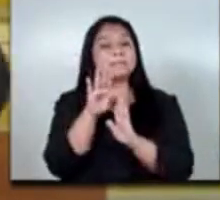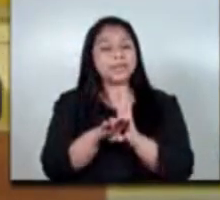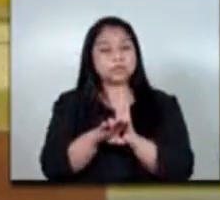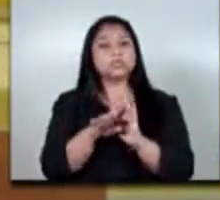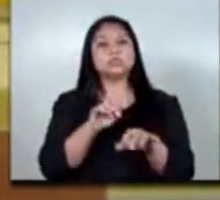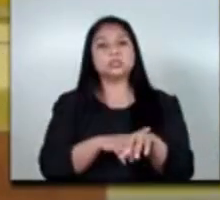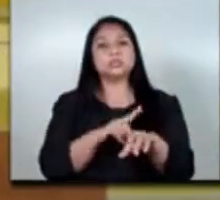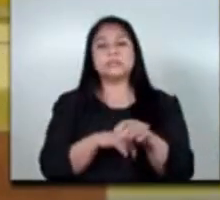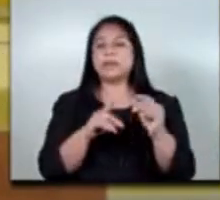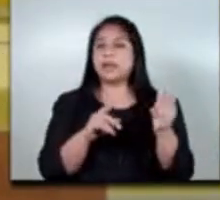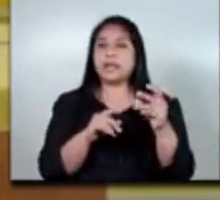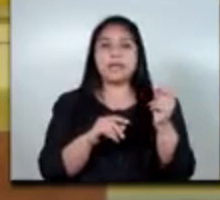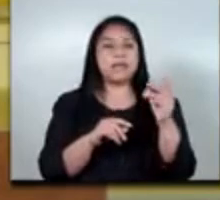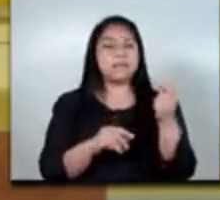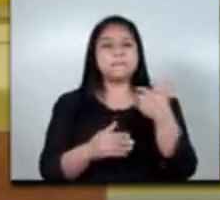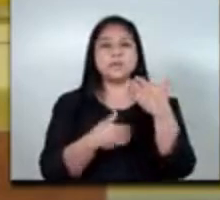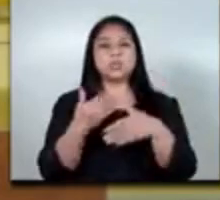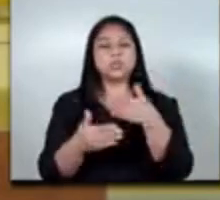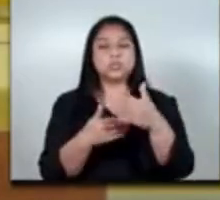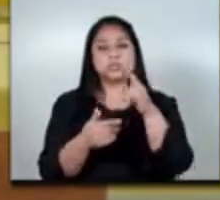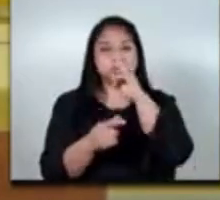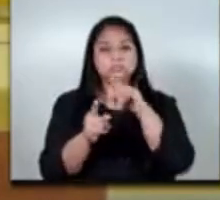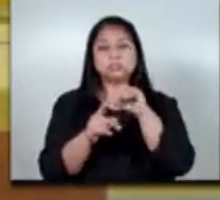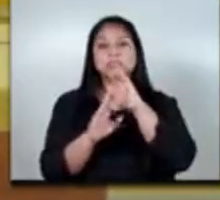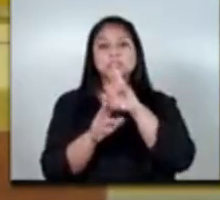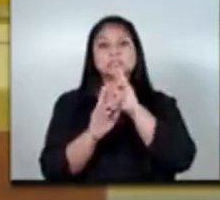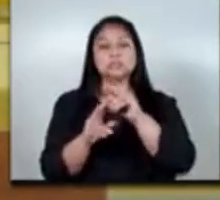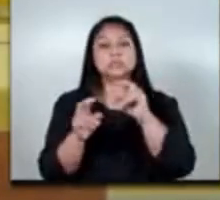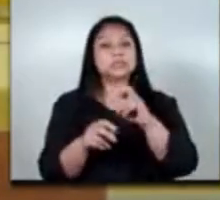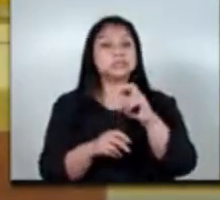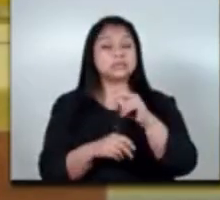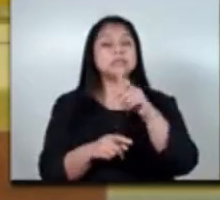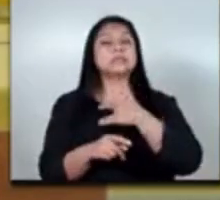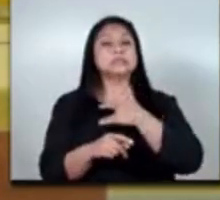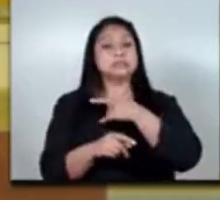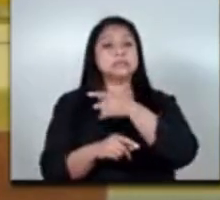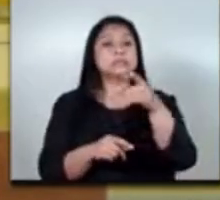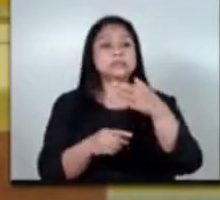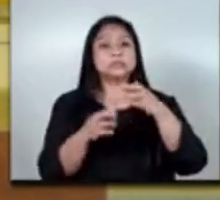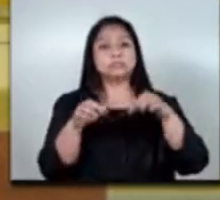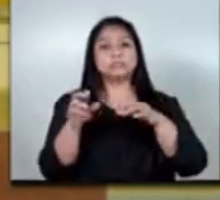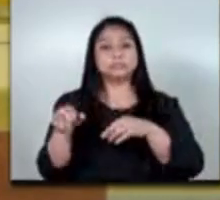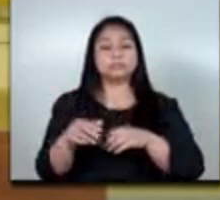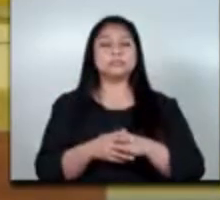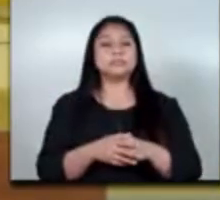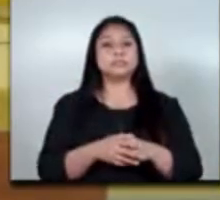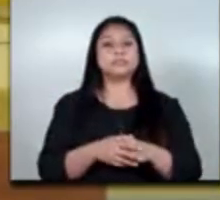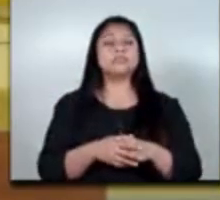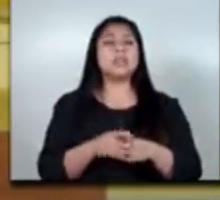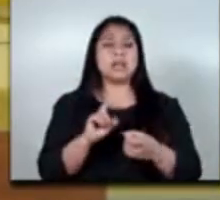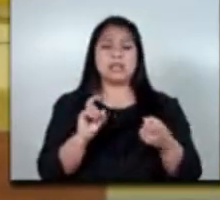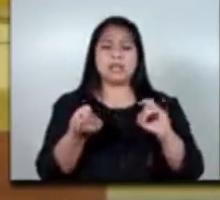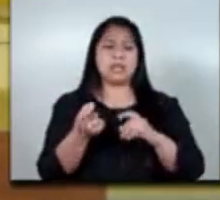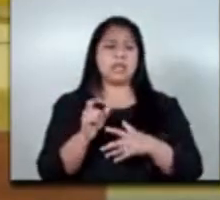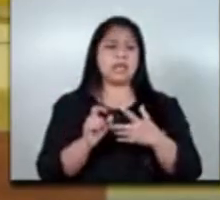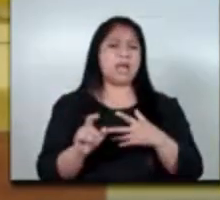sea mucho más ágil el proceso y se responda a las necesidades sentidas de la población las cosas han cambiado